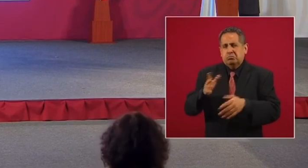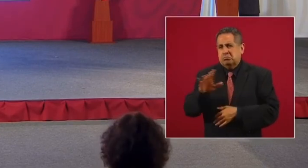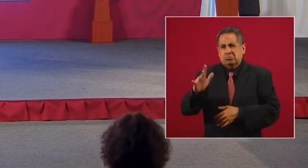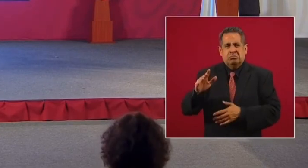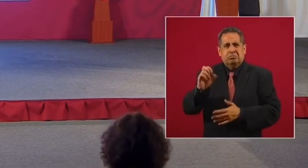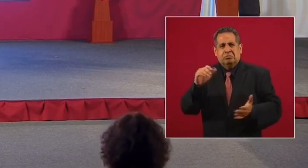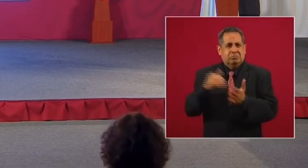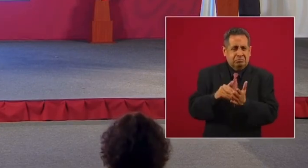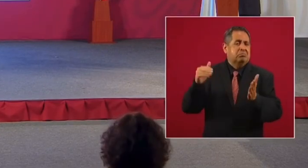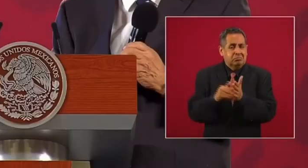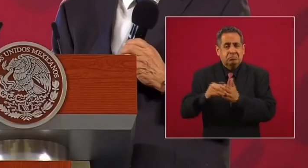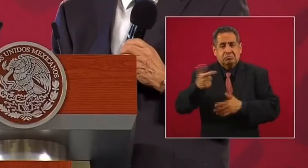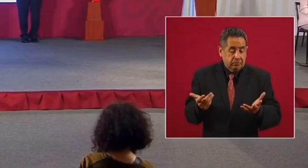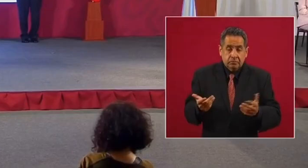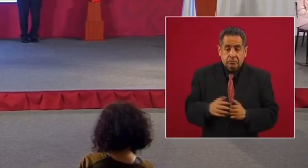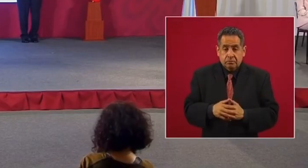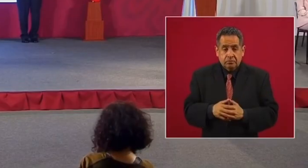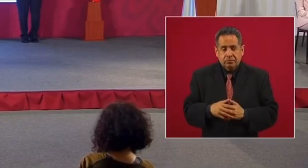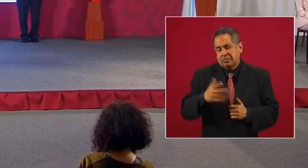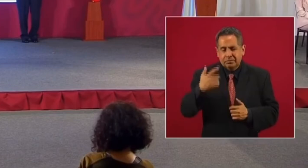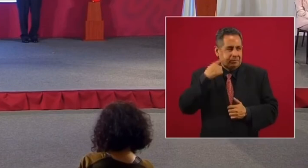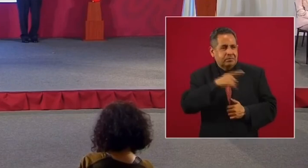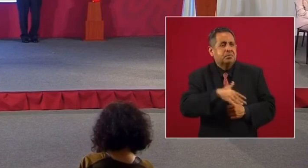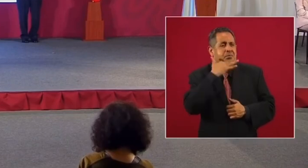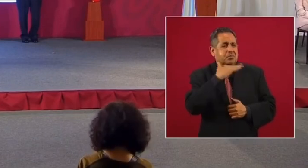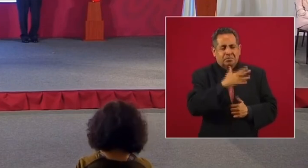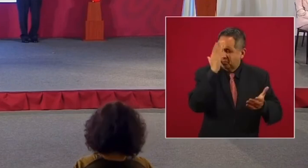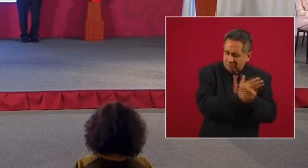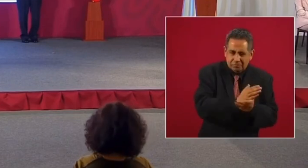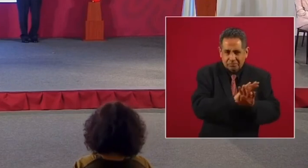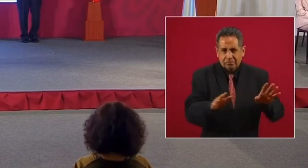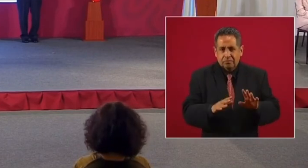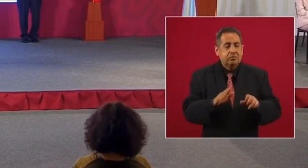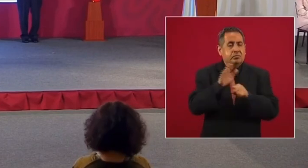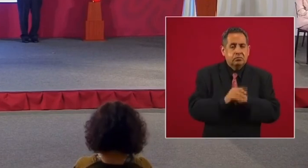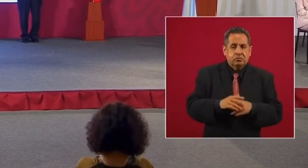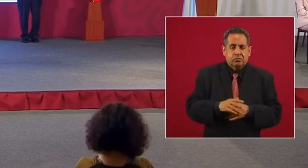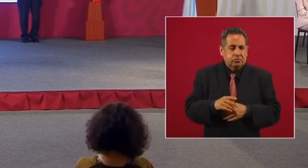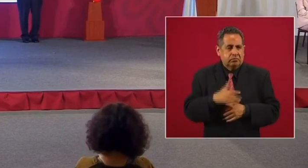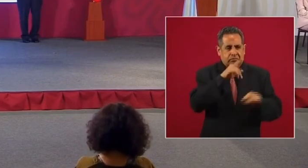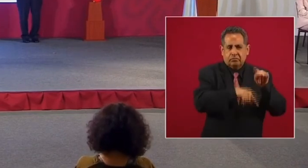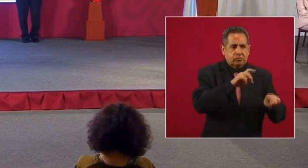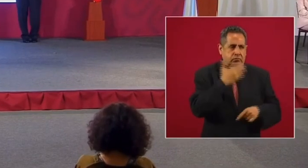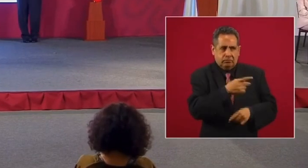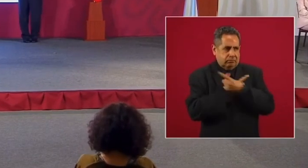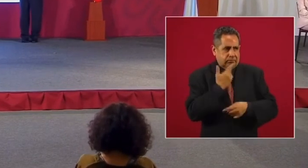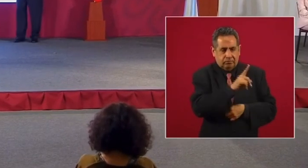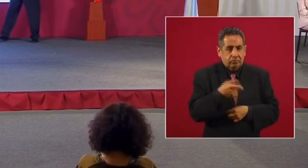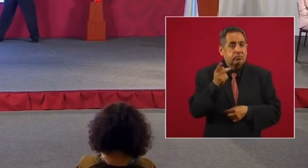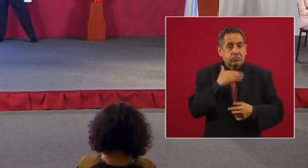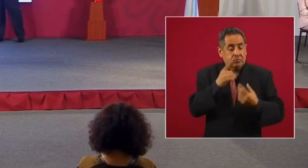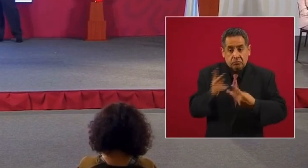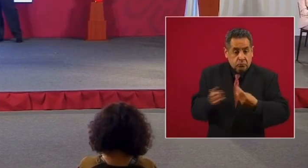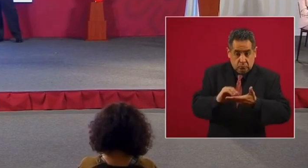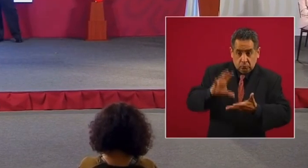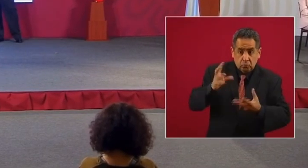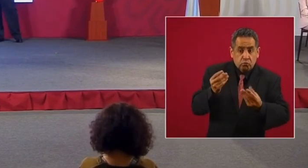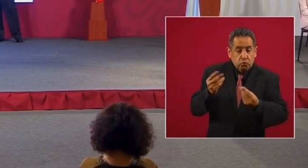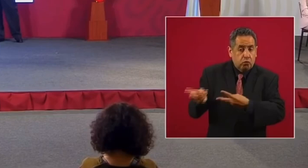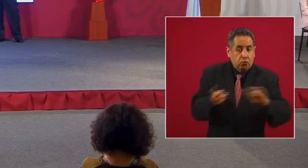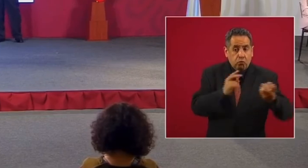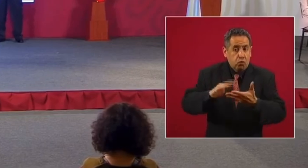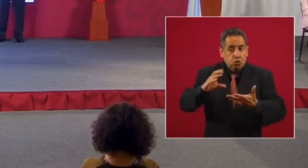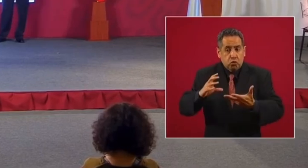50, 60 mil millones de pesos en ahorro. La corrupción hay que combatirla no solo por razones de índole moral, sino porque es mucho lo que se va